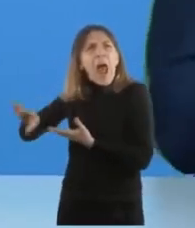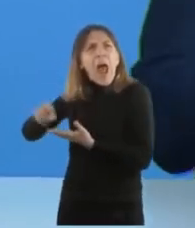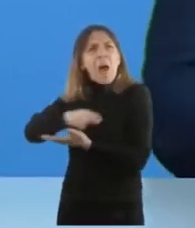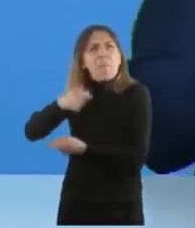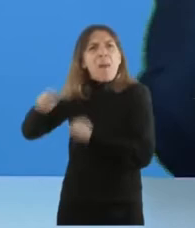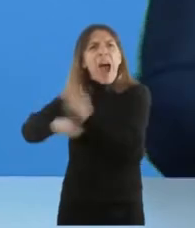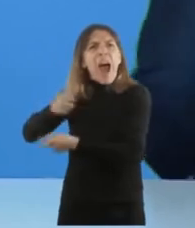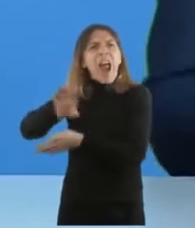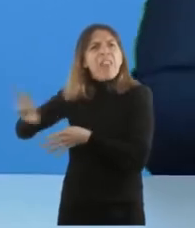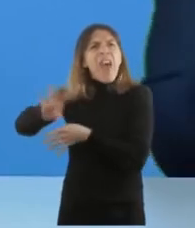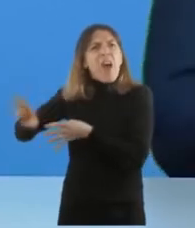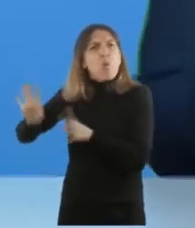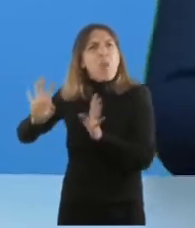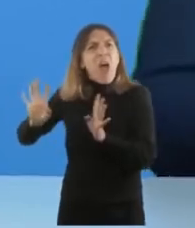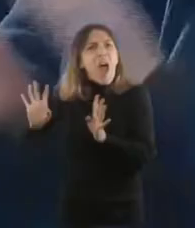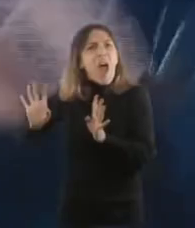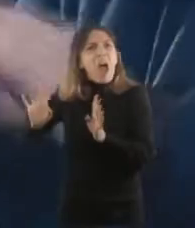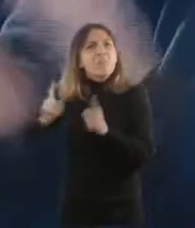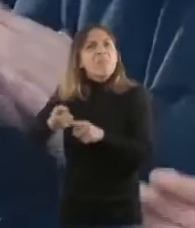asumía el Estado argentino.